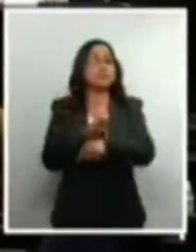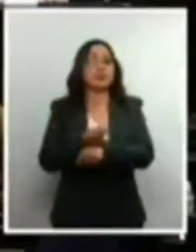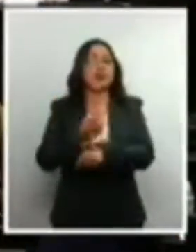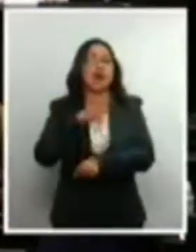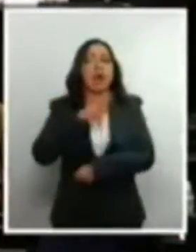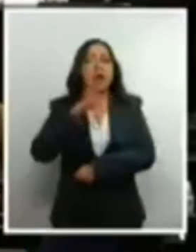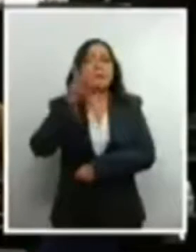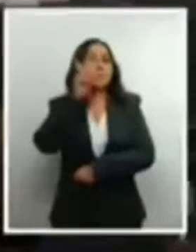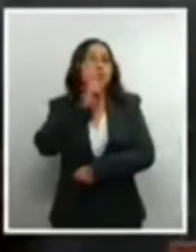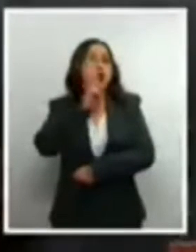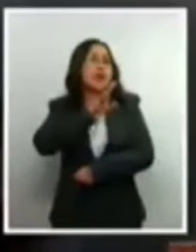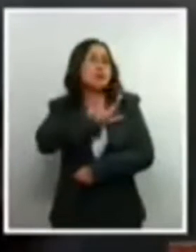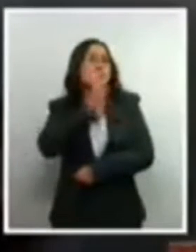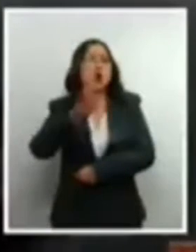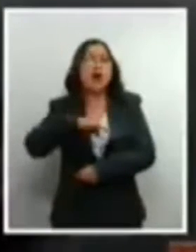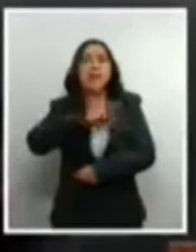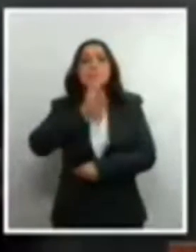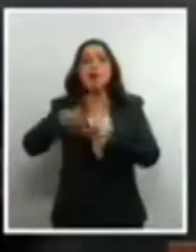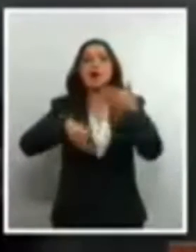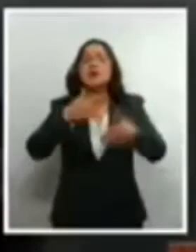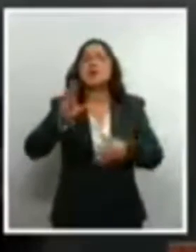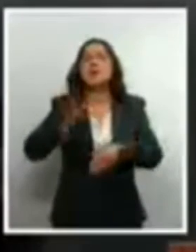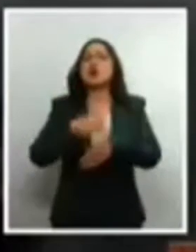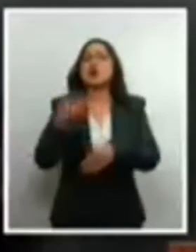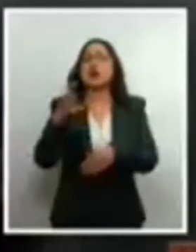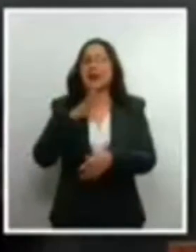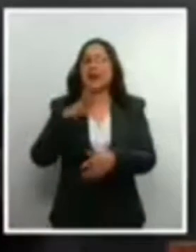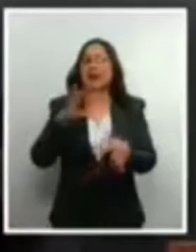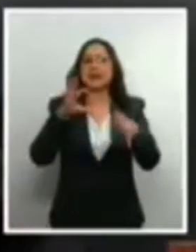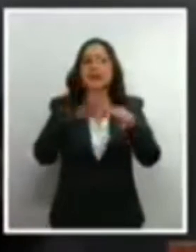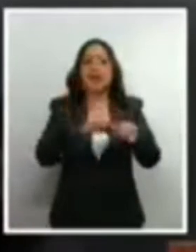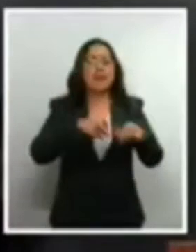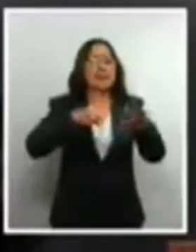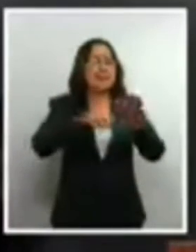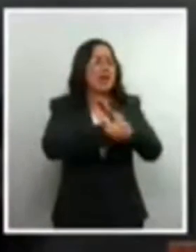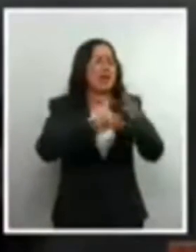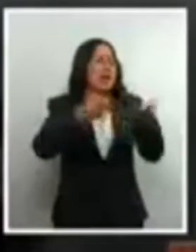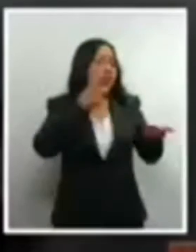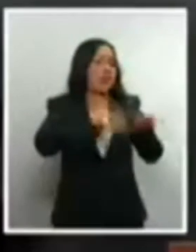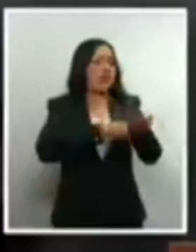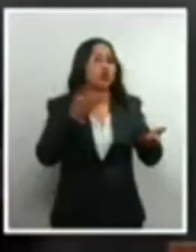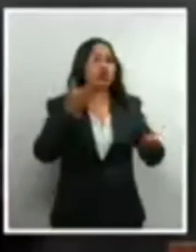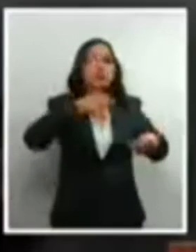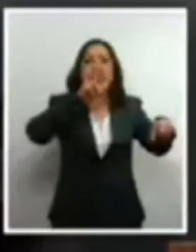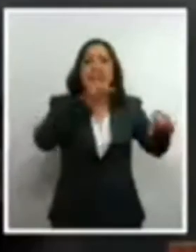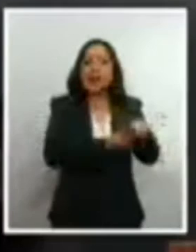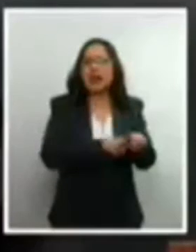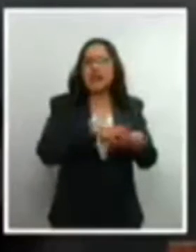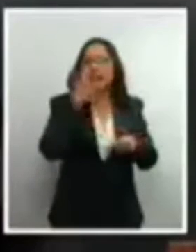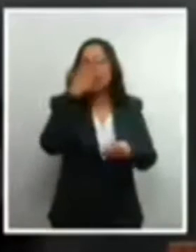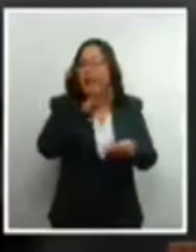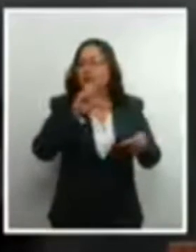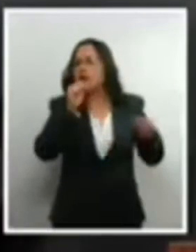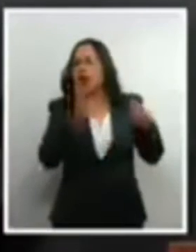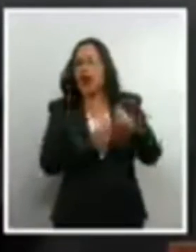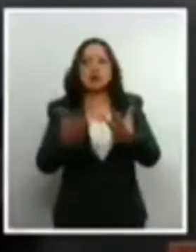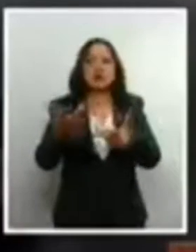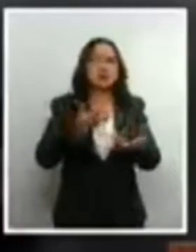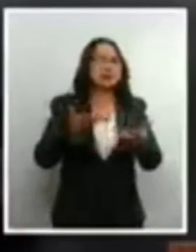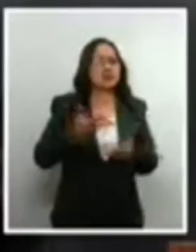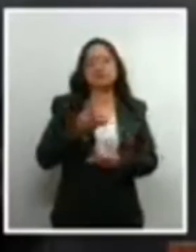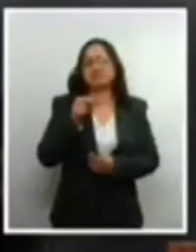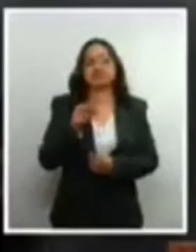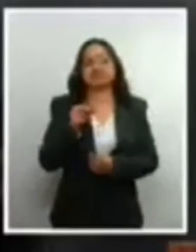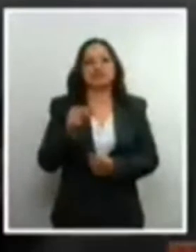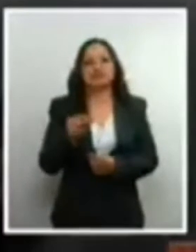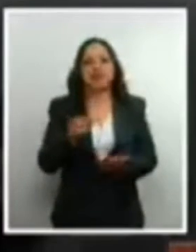mortalidad materna debido a las complicaciones de la clandestinidad y la insalubridad de la práctica del aborto. Veremos adelante